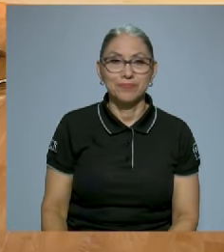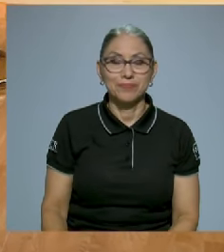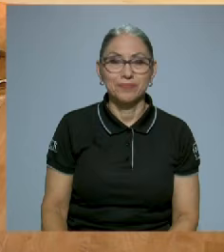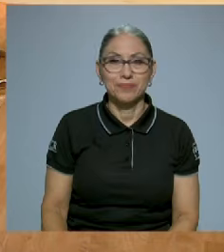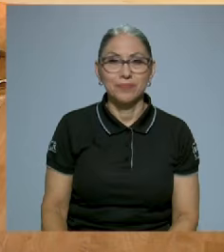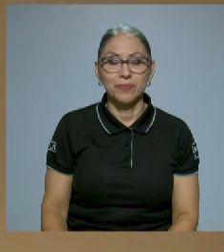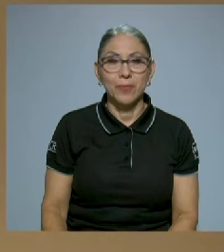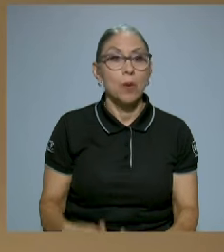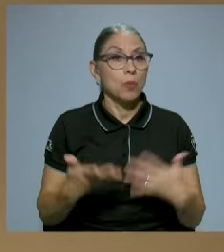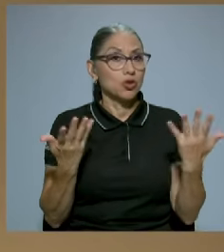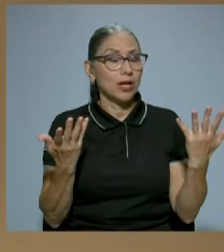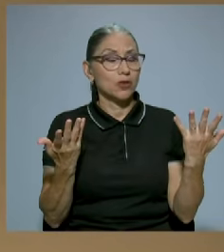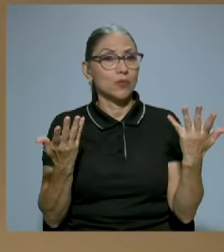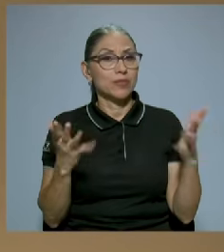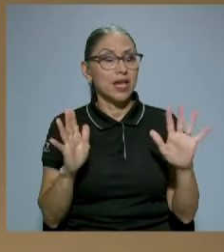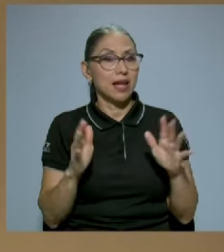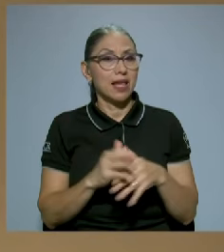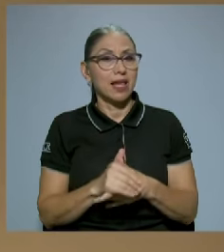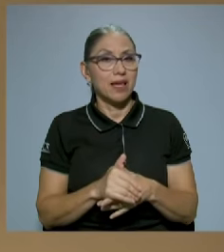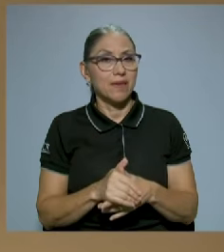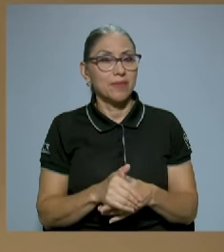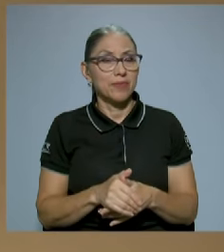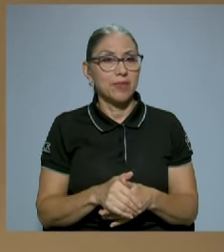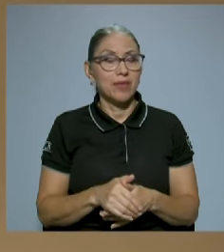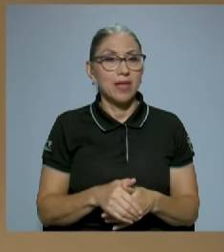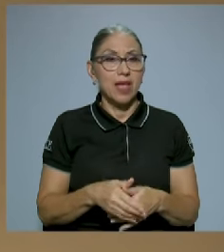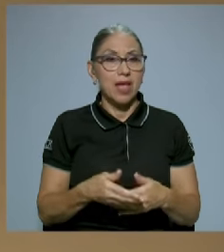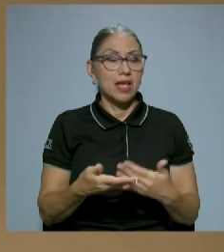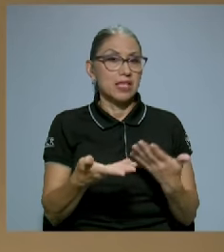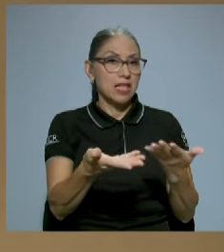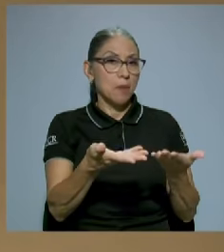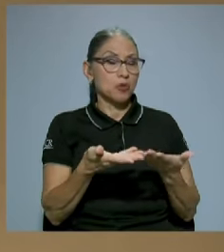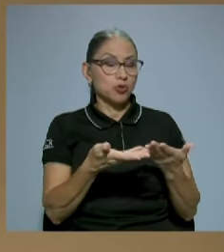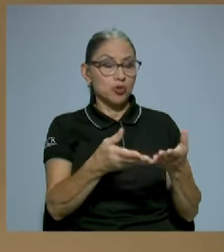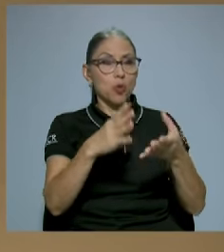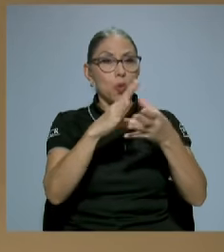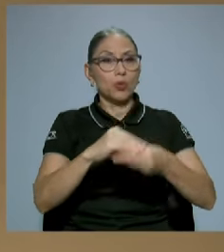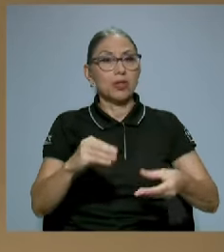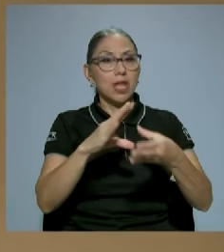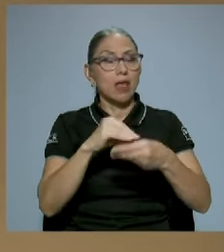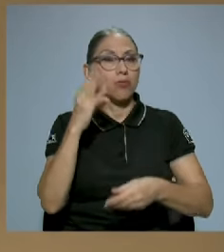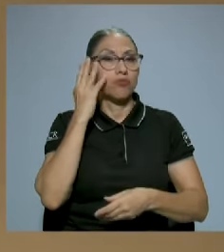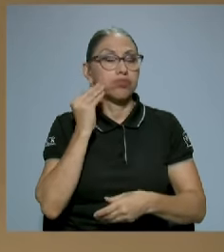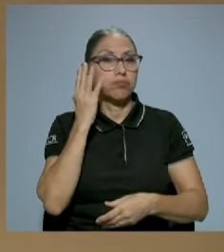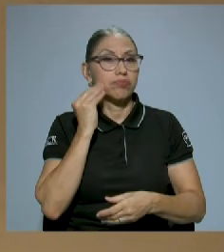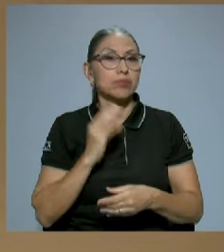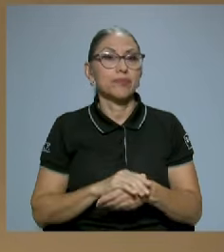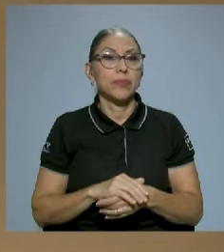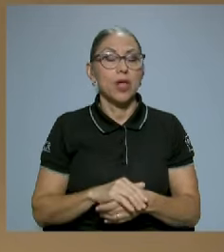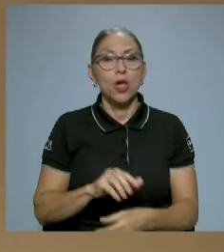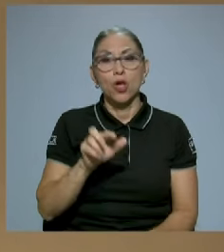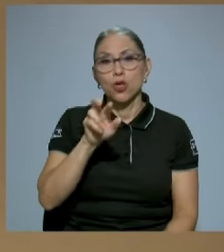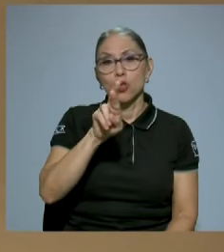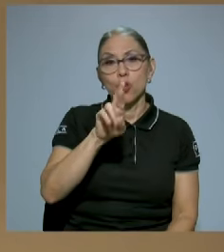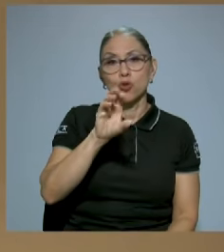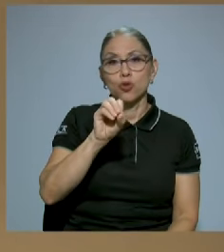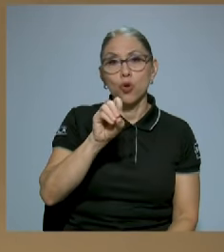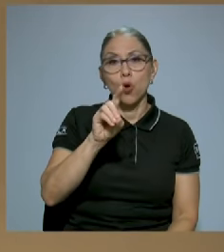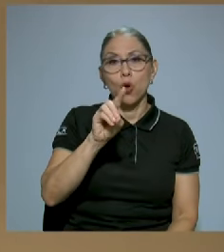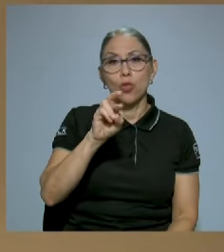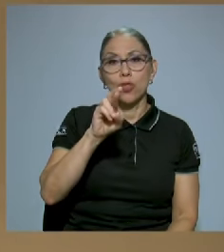Por cierto, ya que estamos contando anécdotas, don Rodrigo Facio